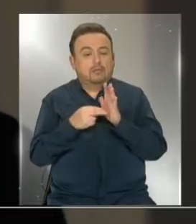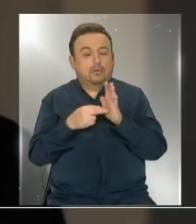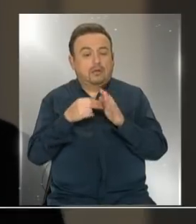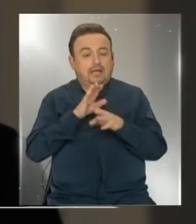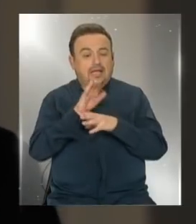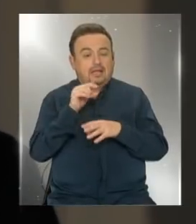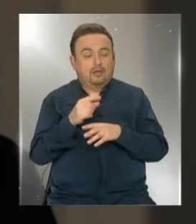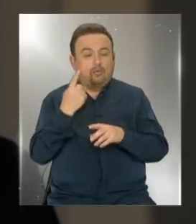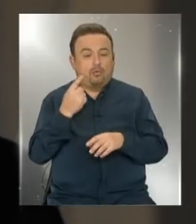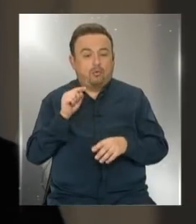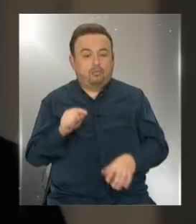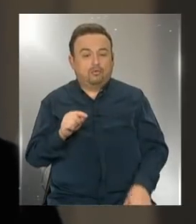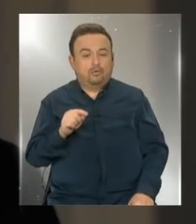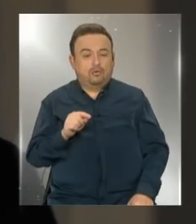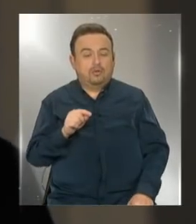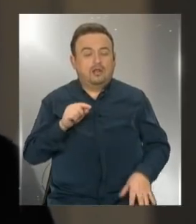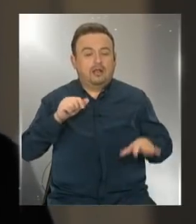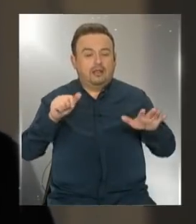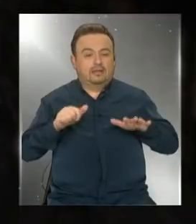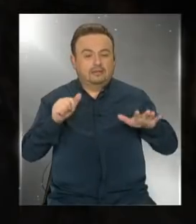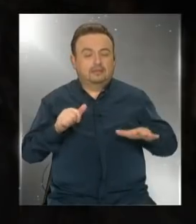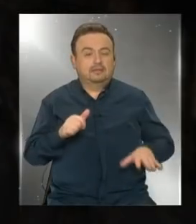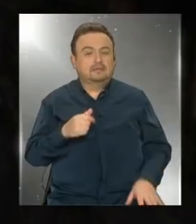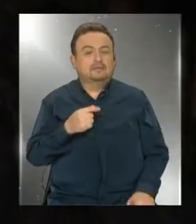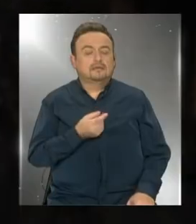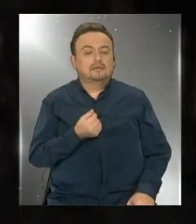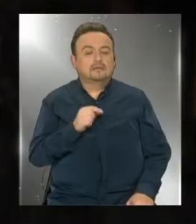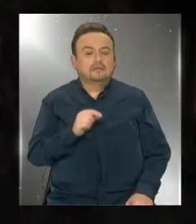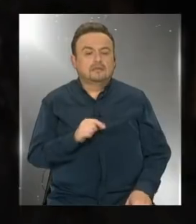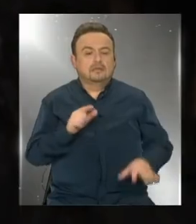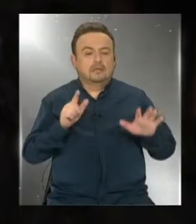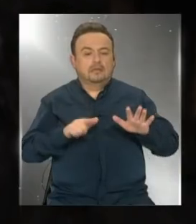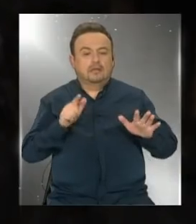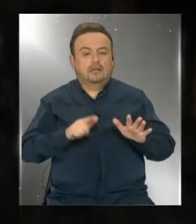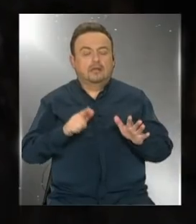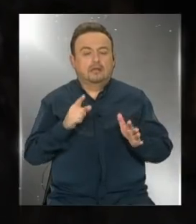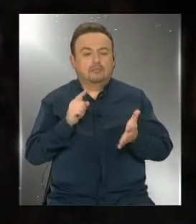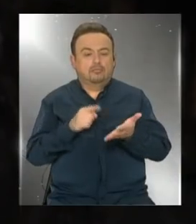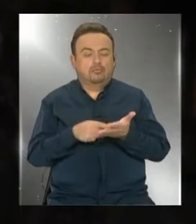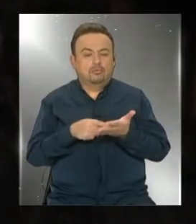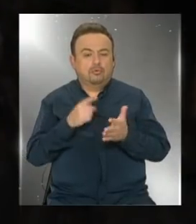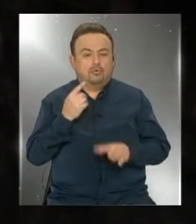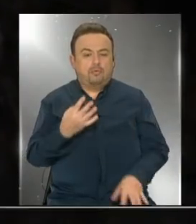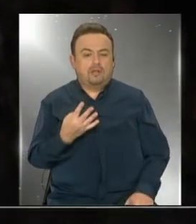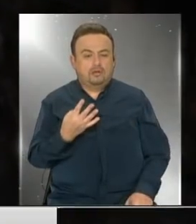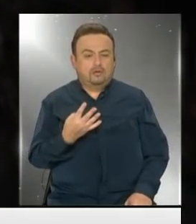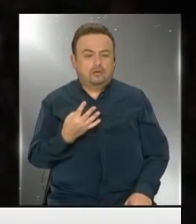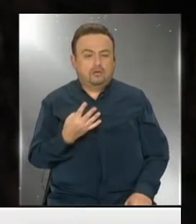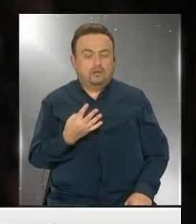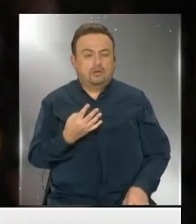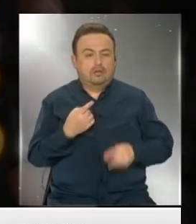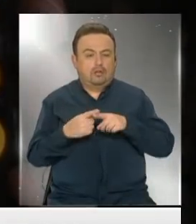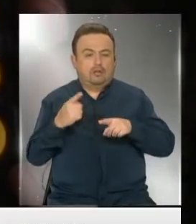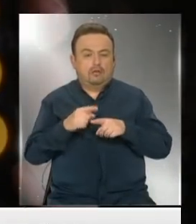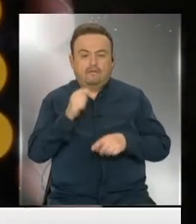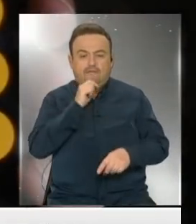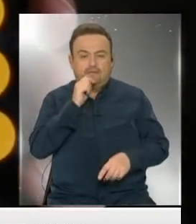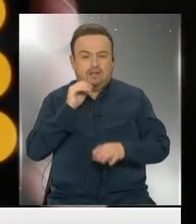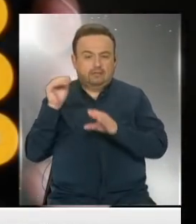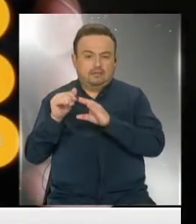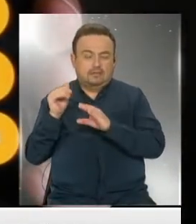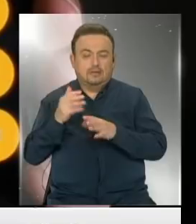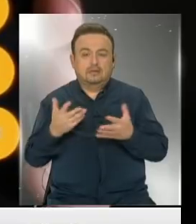por 1.16 y nos da 17.4 cuotas del fondo.